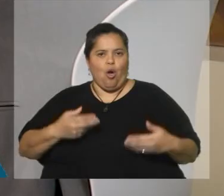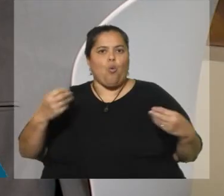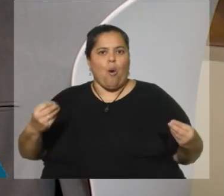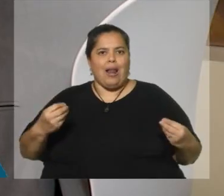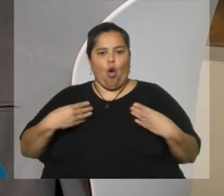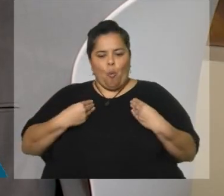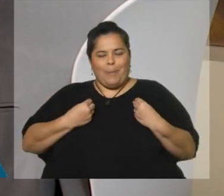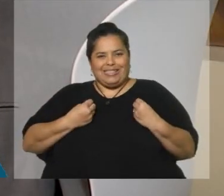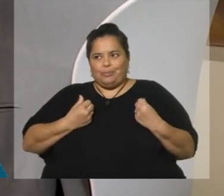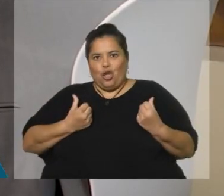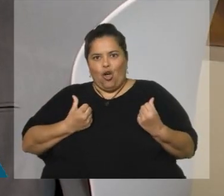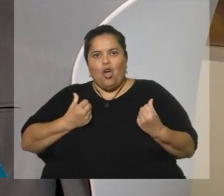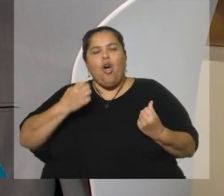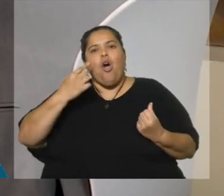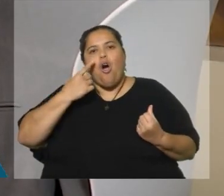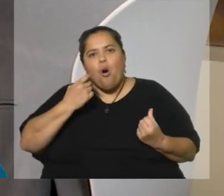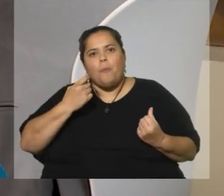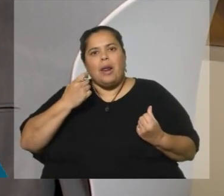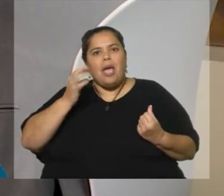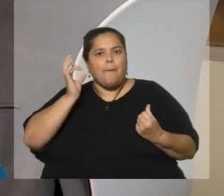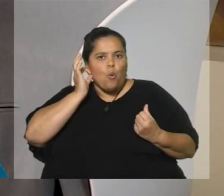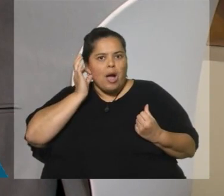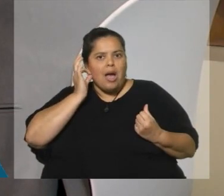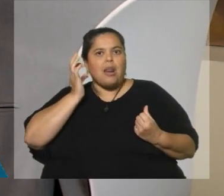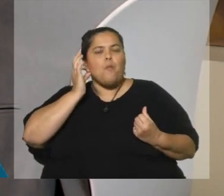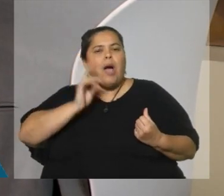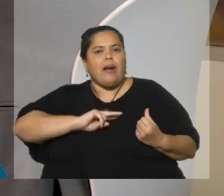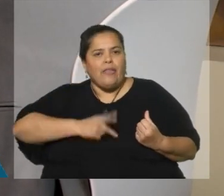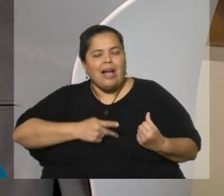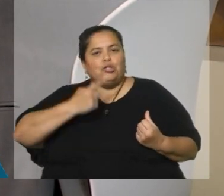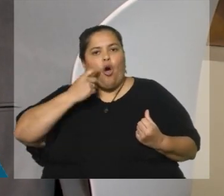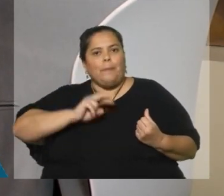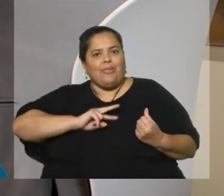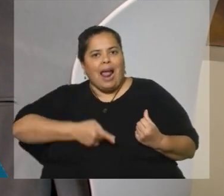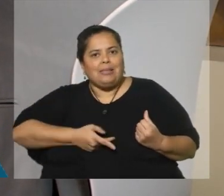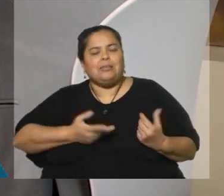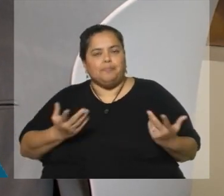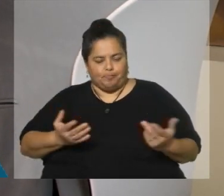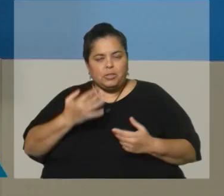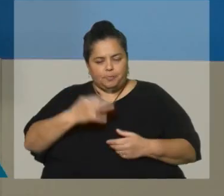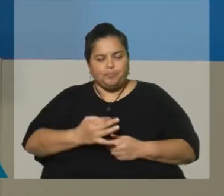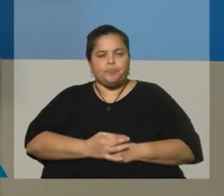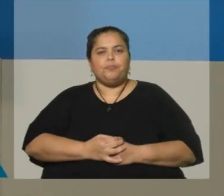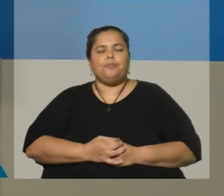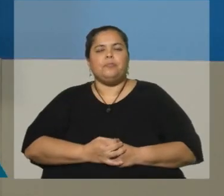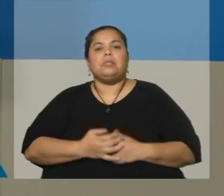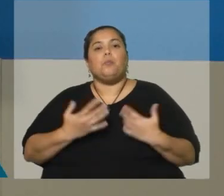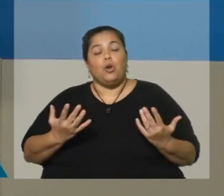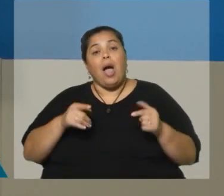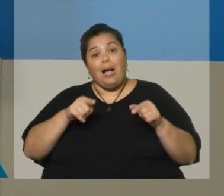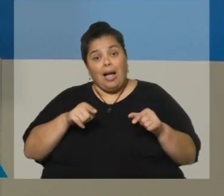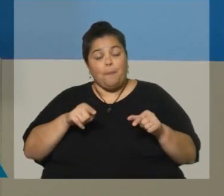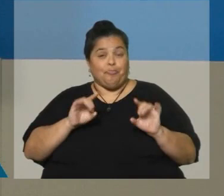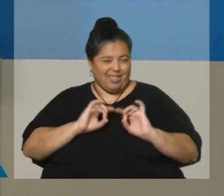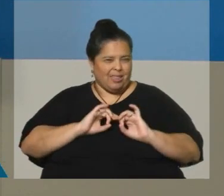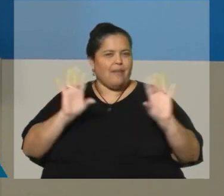se percibe, digamos, si uno se percibe hombre, mujer, mujer trans, hombre trans. Correcto. Ahí está. Bueno, lo que hay que aclarar